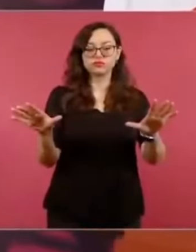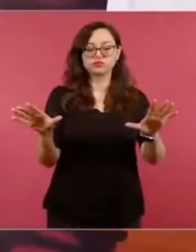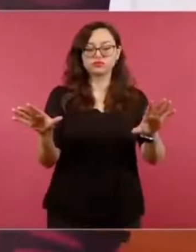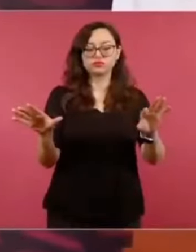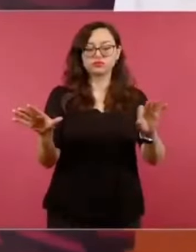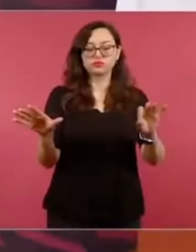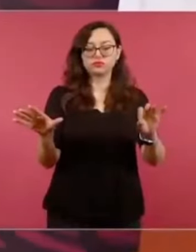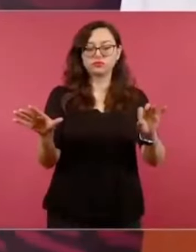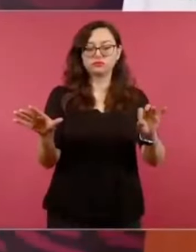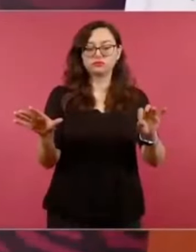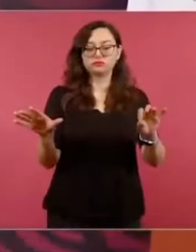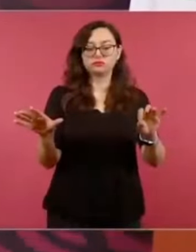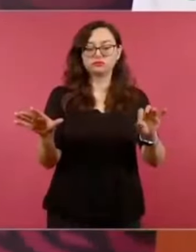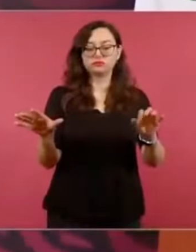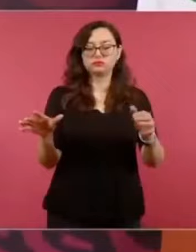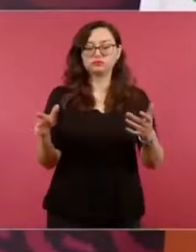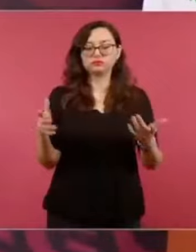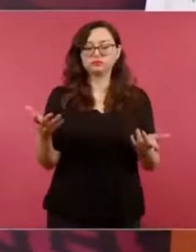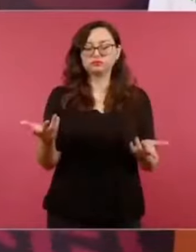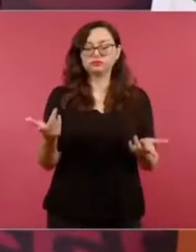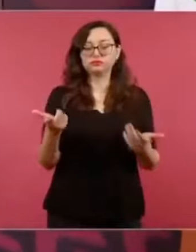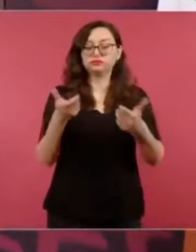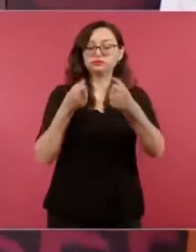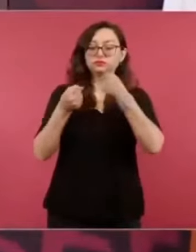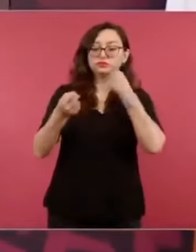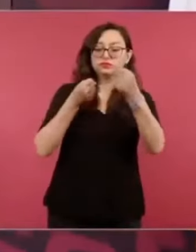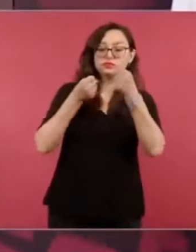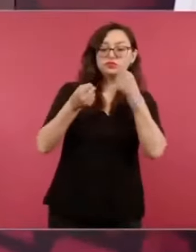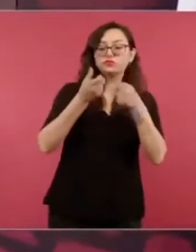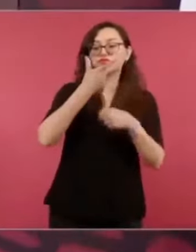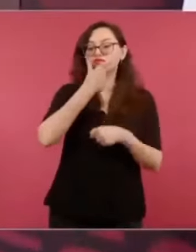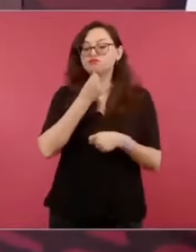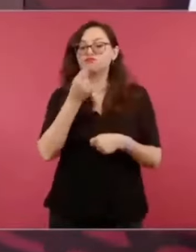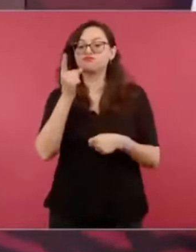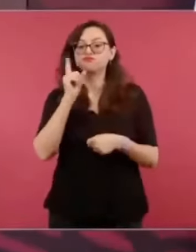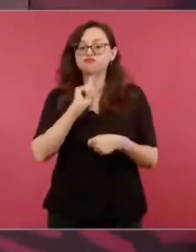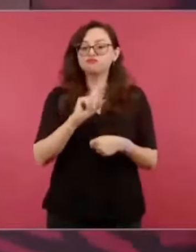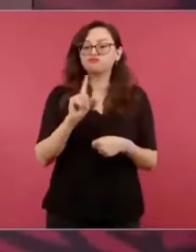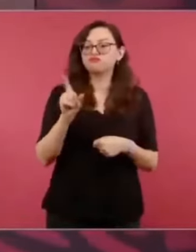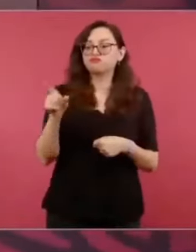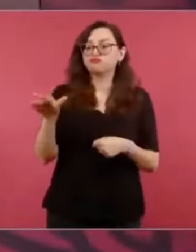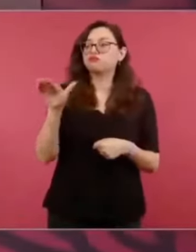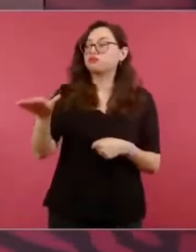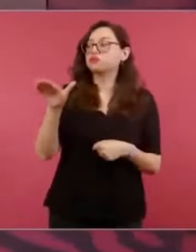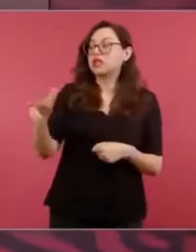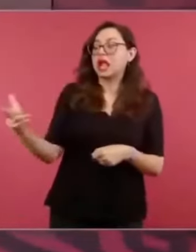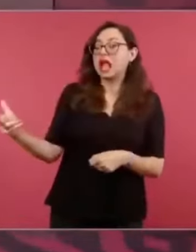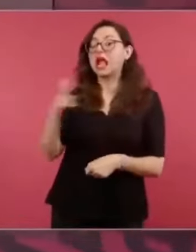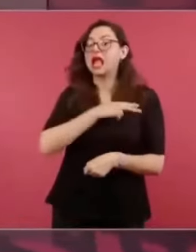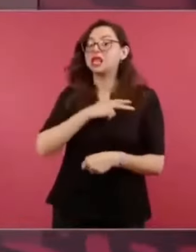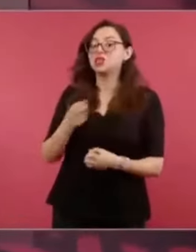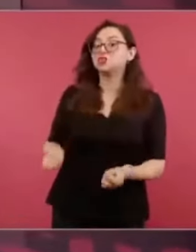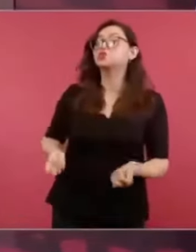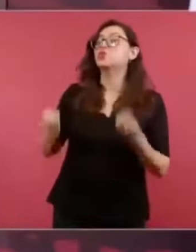preguntaba al reportero o a la reportera, ¿y cuántos heridos